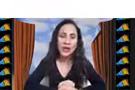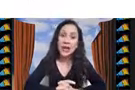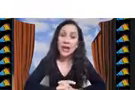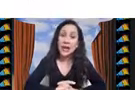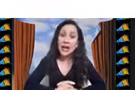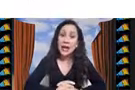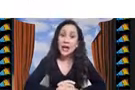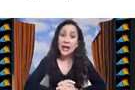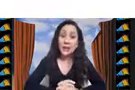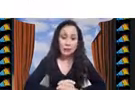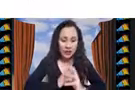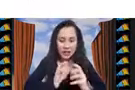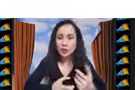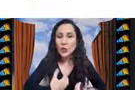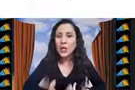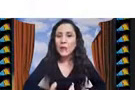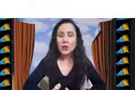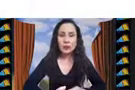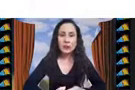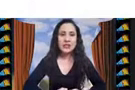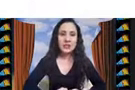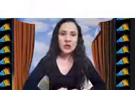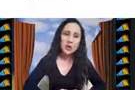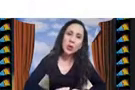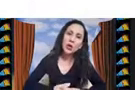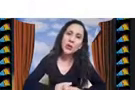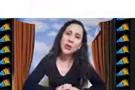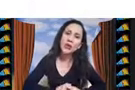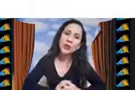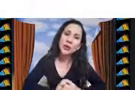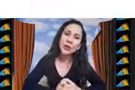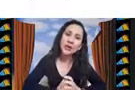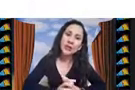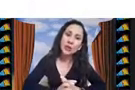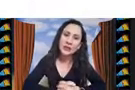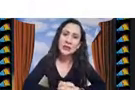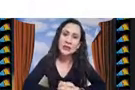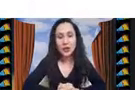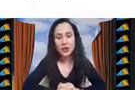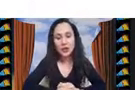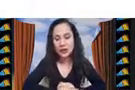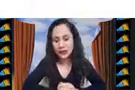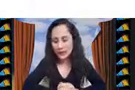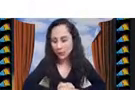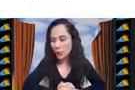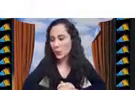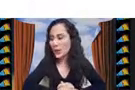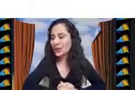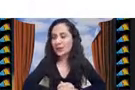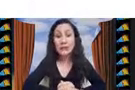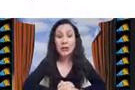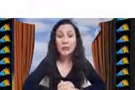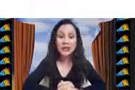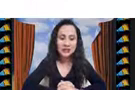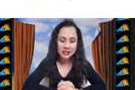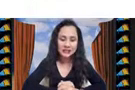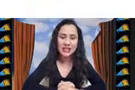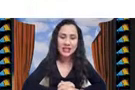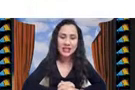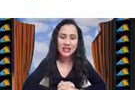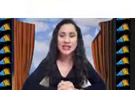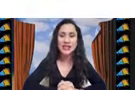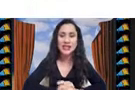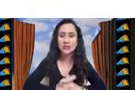optimización. ¿Qué es un problema de optimización? Cuando hablamos de problemas de optimización, que son problemas que están